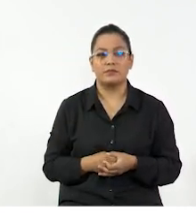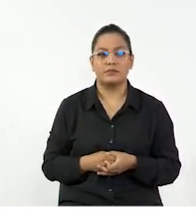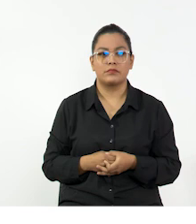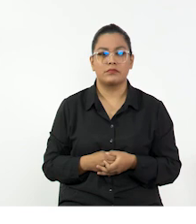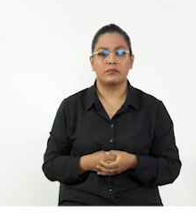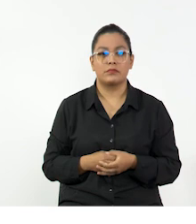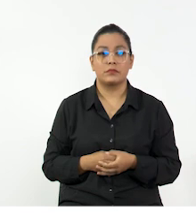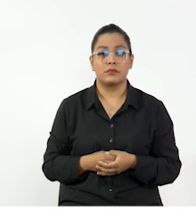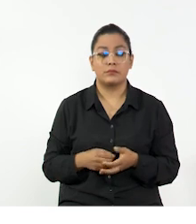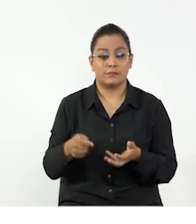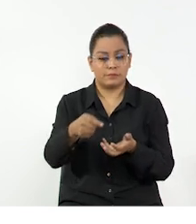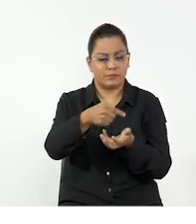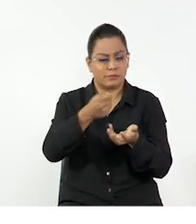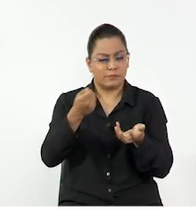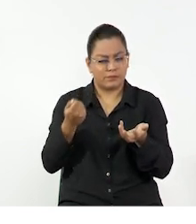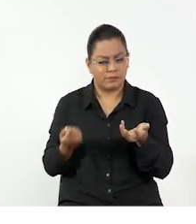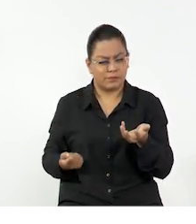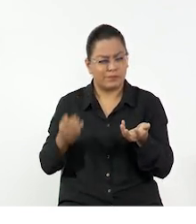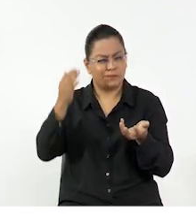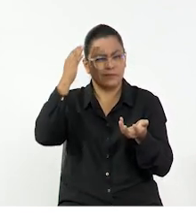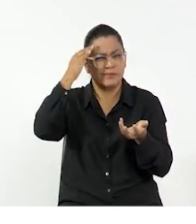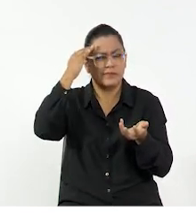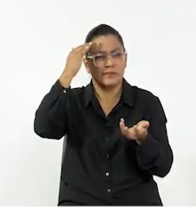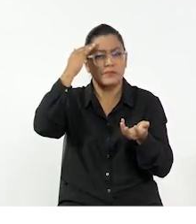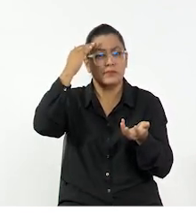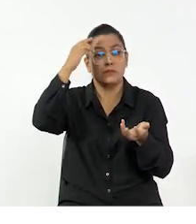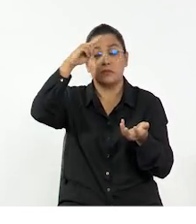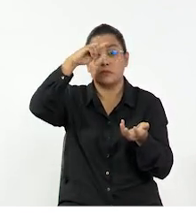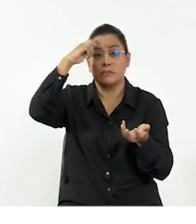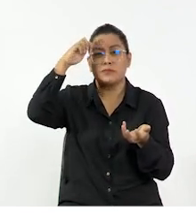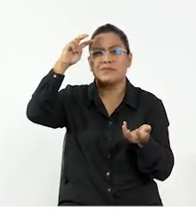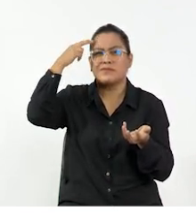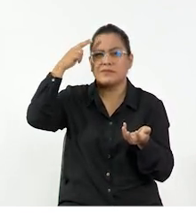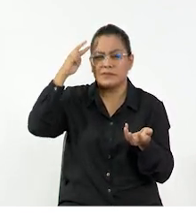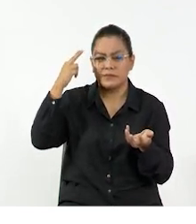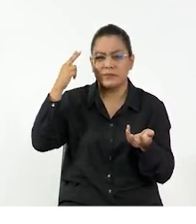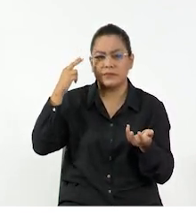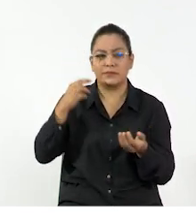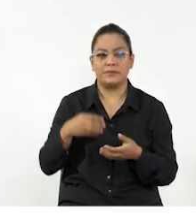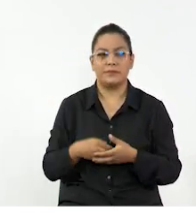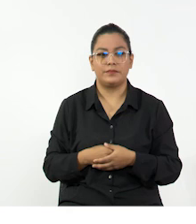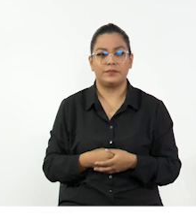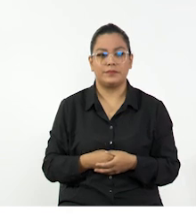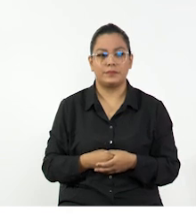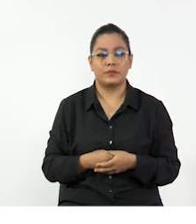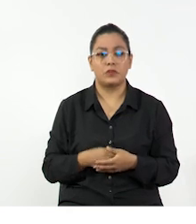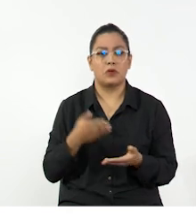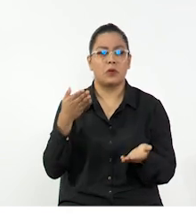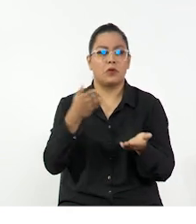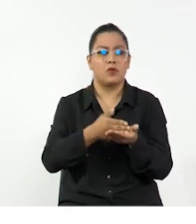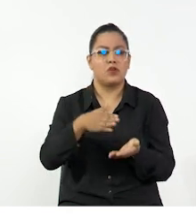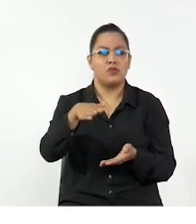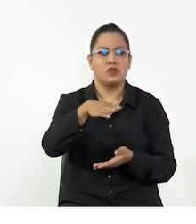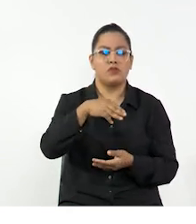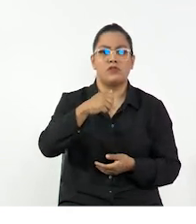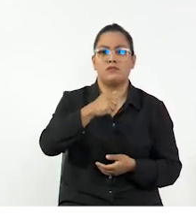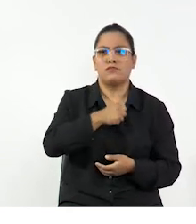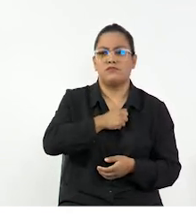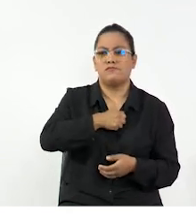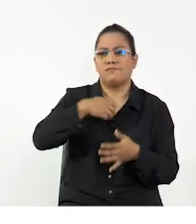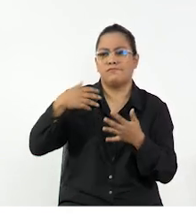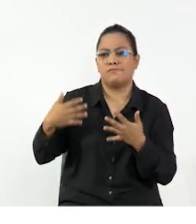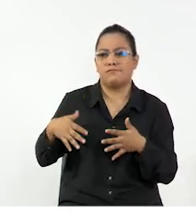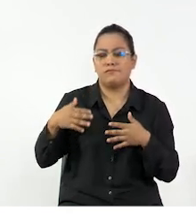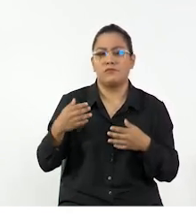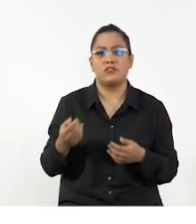a lo que nosotros llamamos trabajo, que es a lo que los estudiantes conocen como trabajo. Es lo que todos llamamos como trabajo, ir a